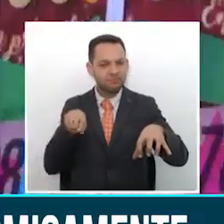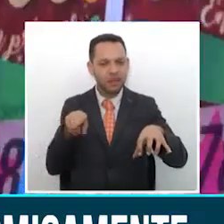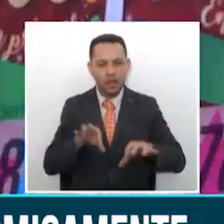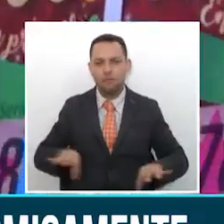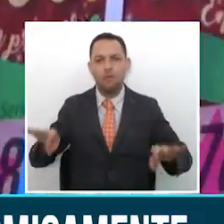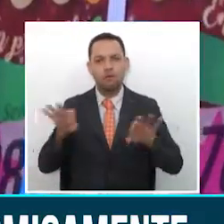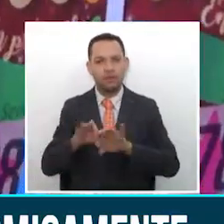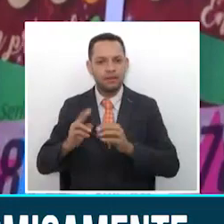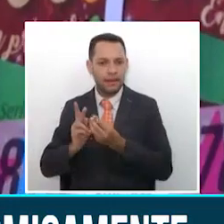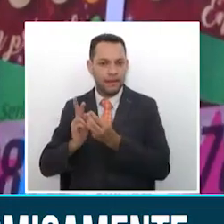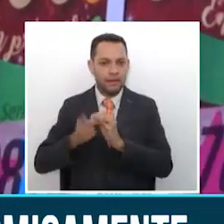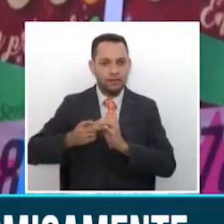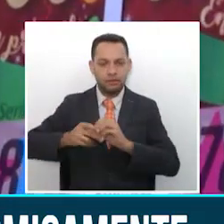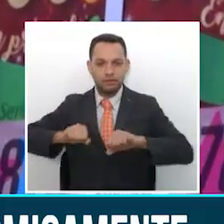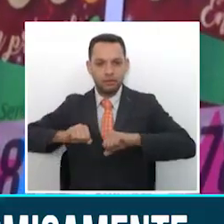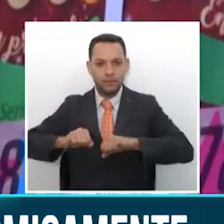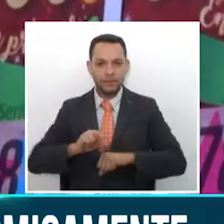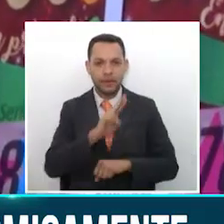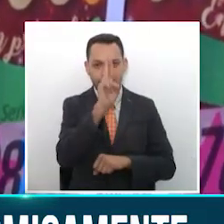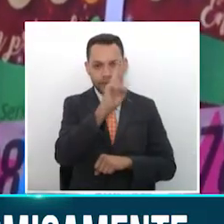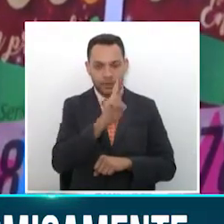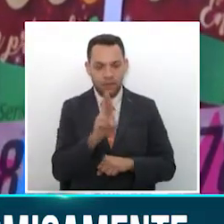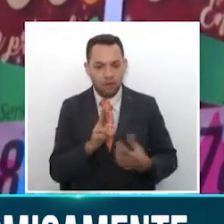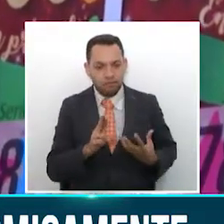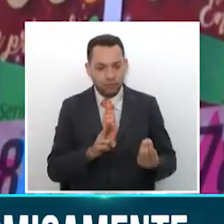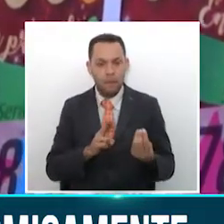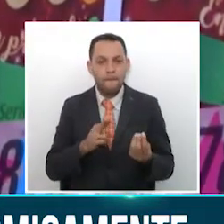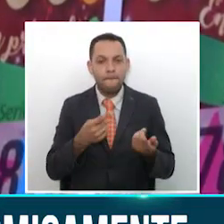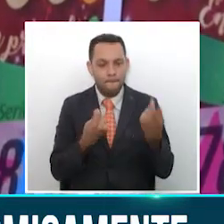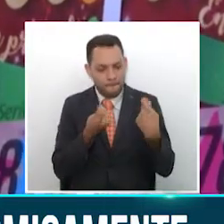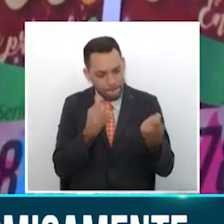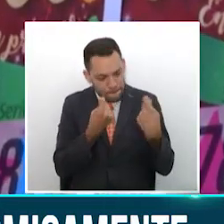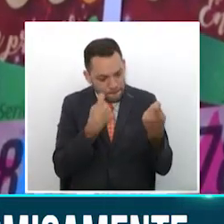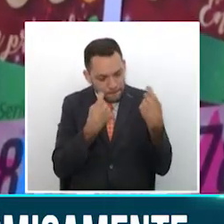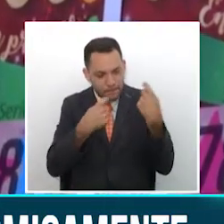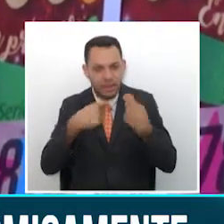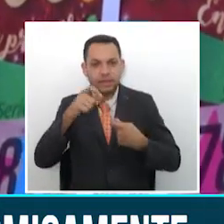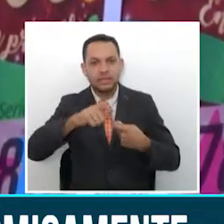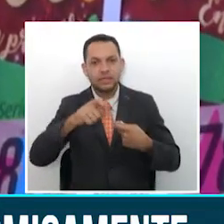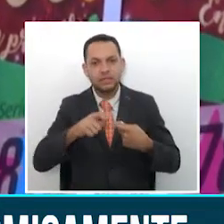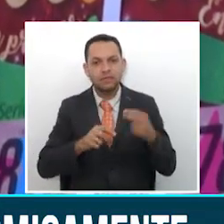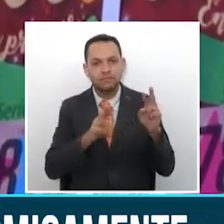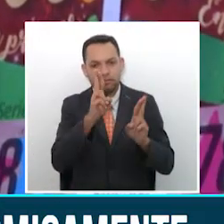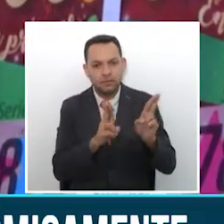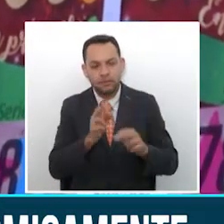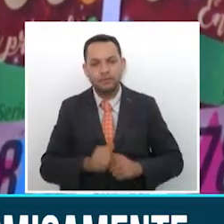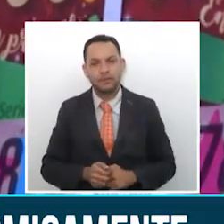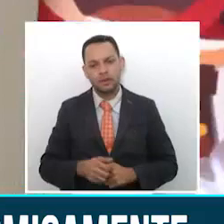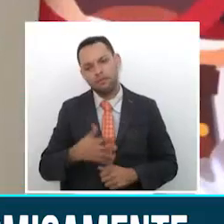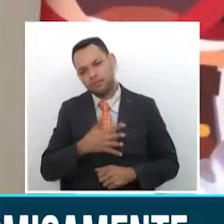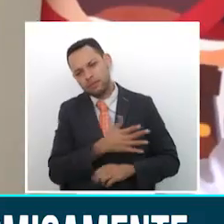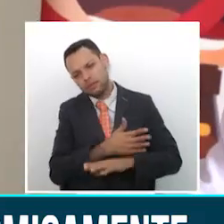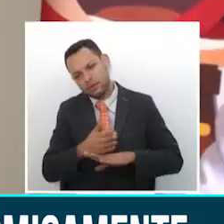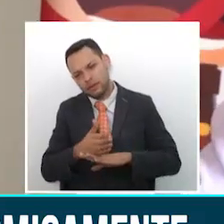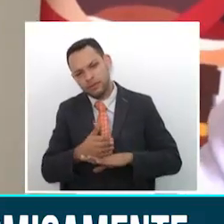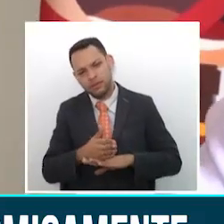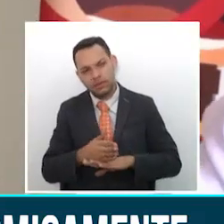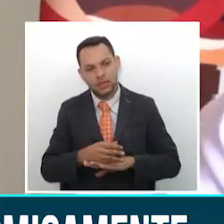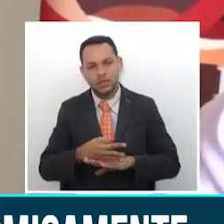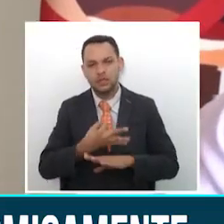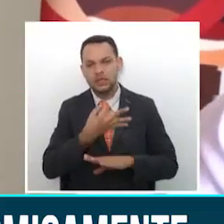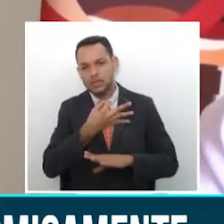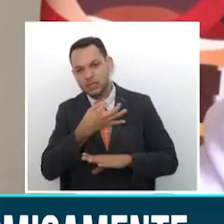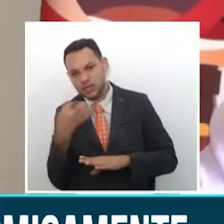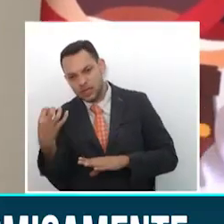herramientas de la Lotería de Riseralda para recuperar los niveles de venta. Hemos ya llegado a alrededor de más de 300